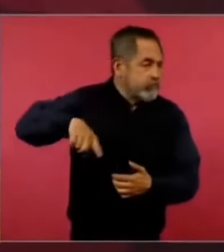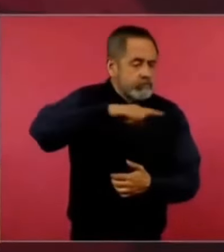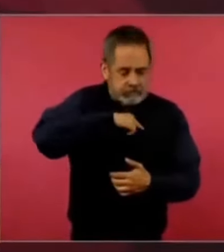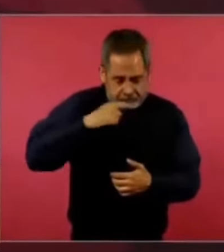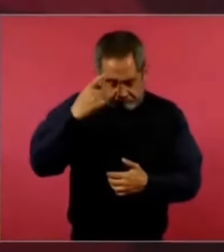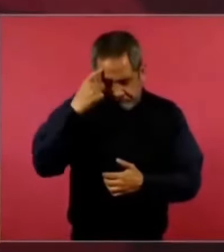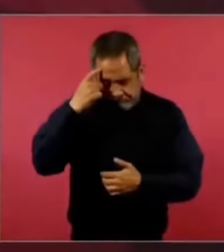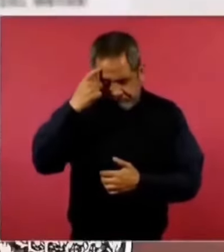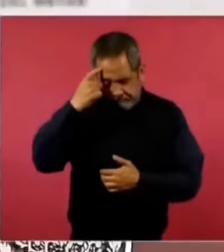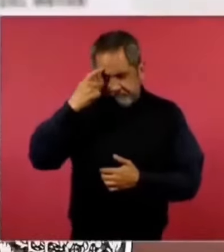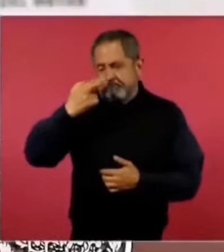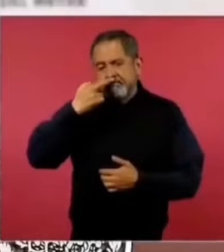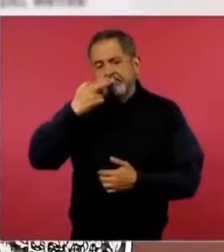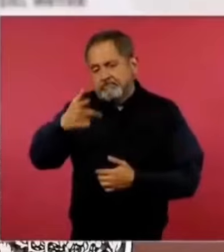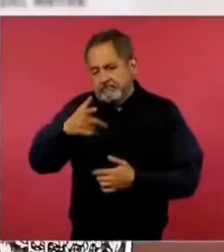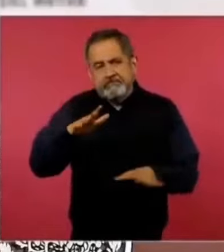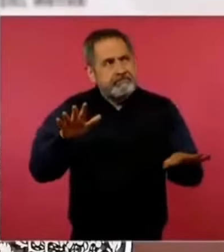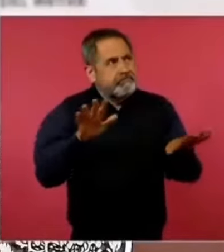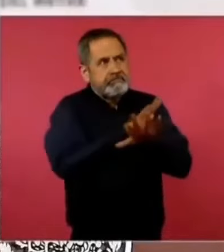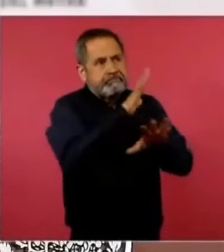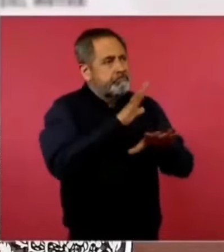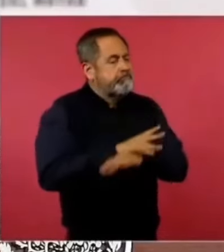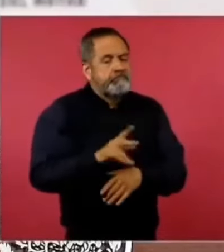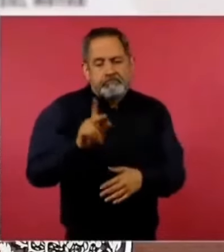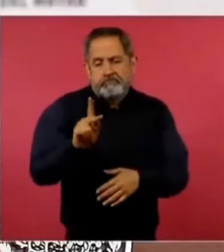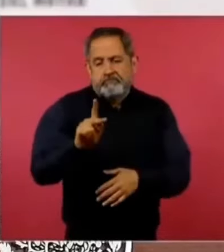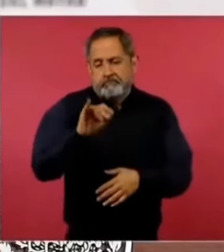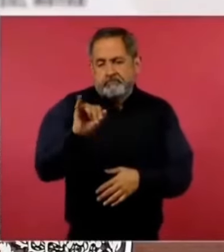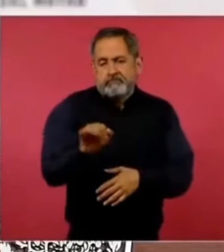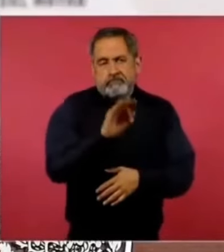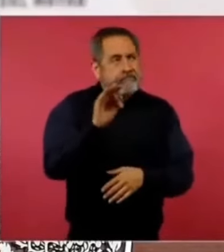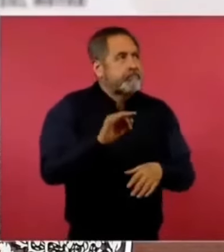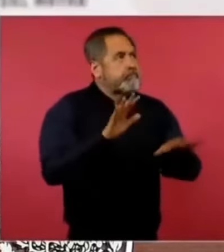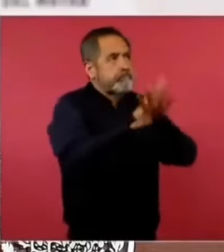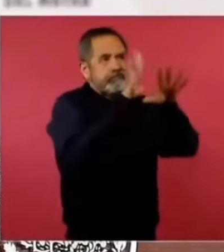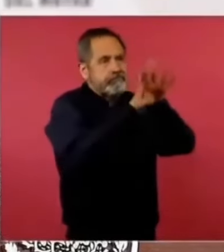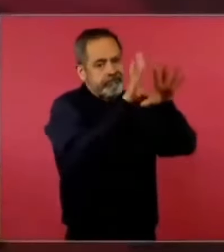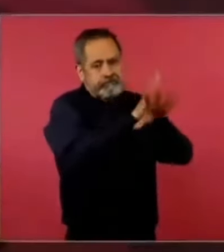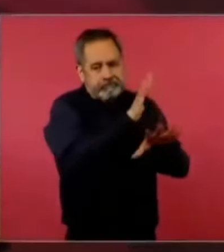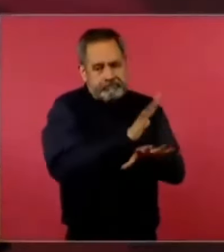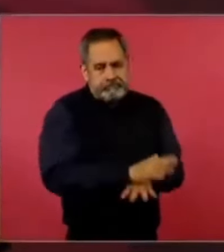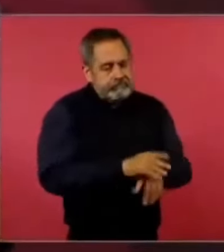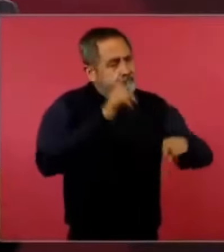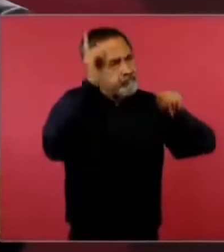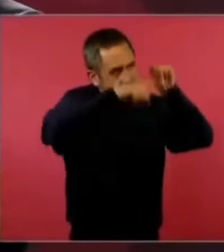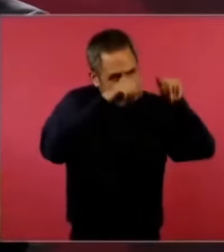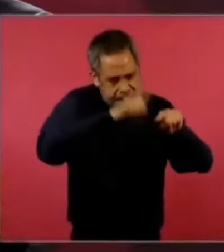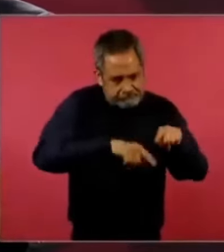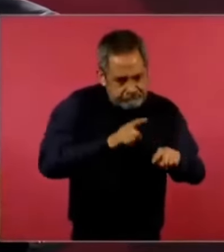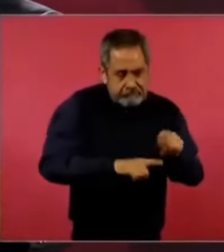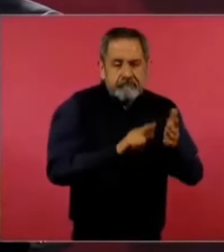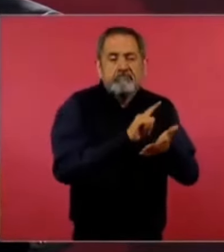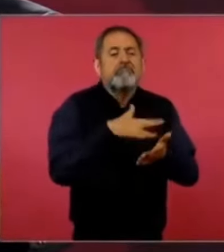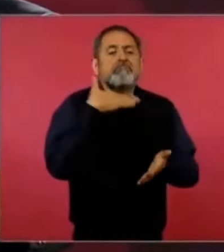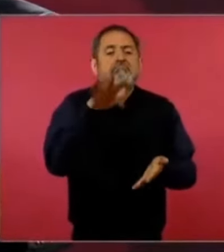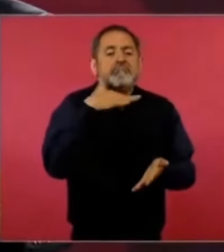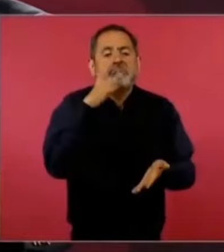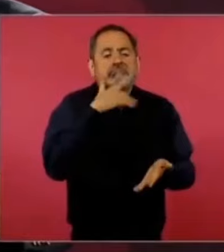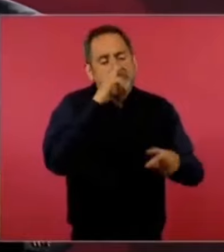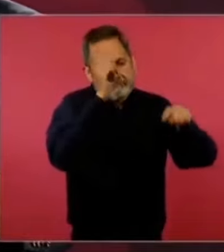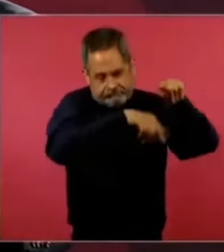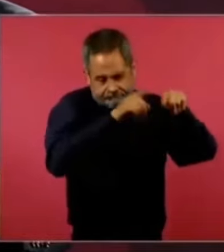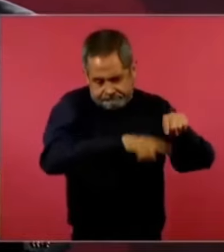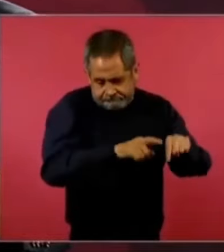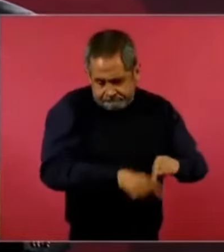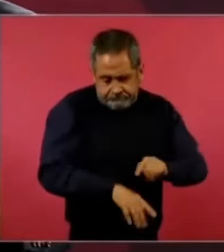conviene el que no haya corrupción, que haya un